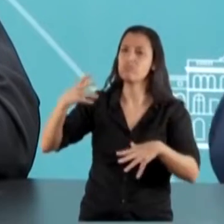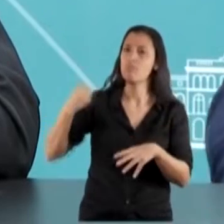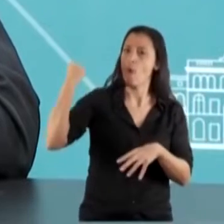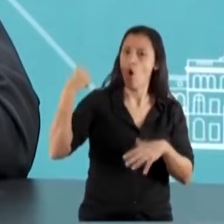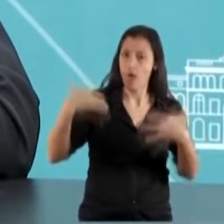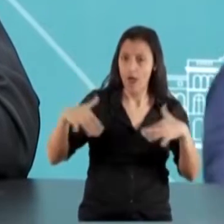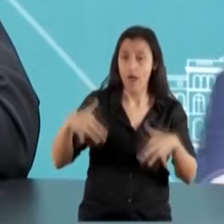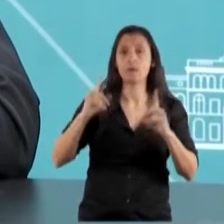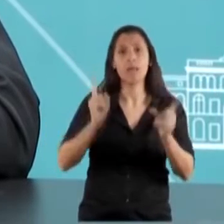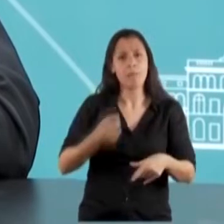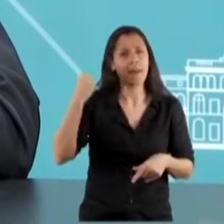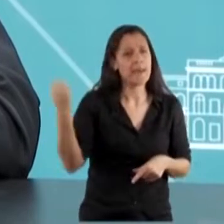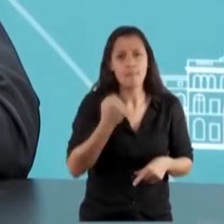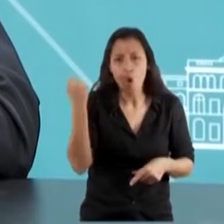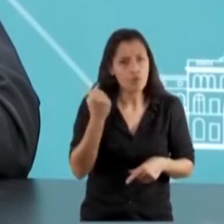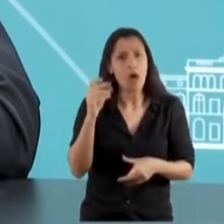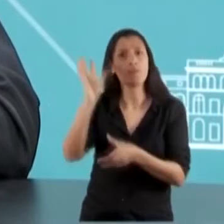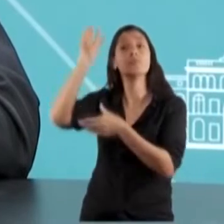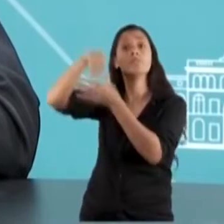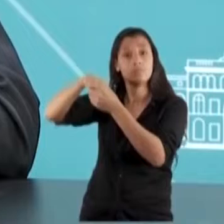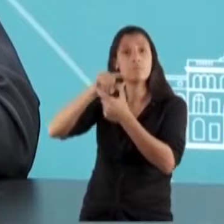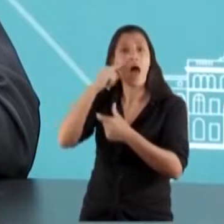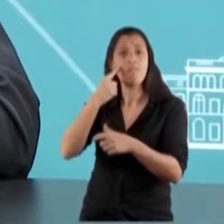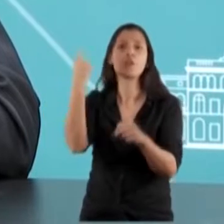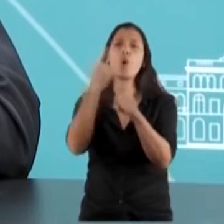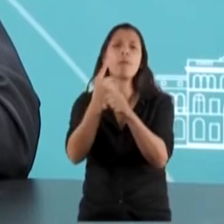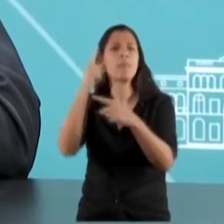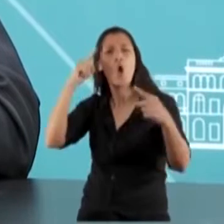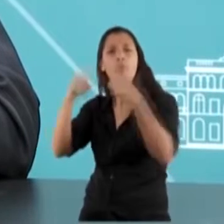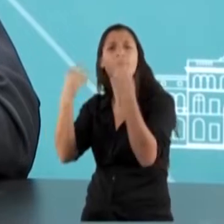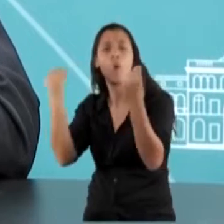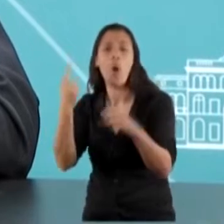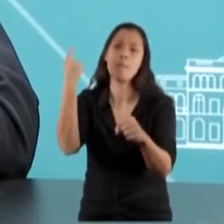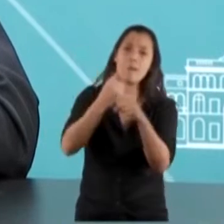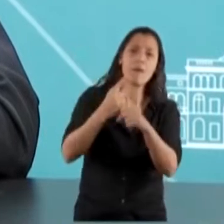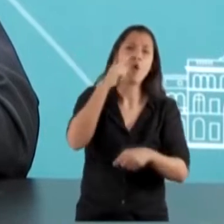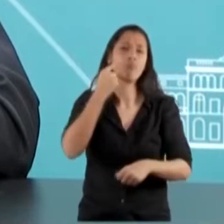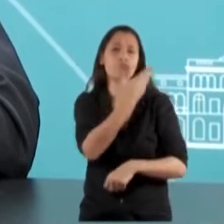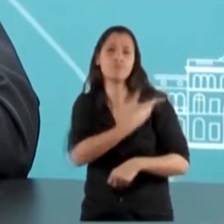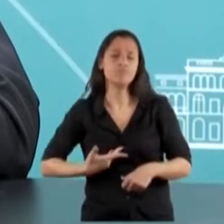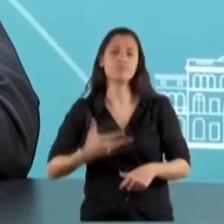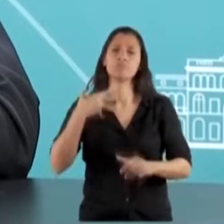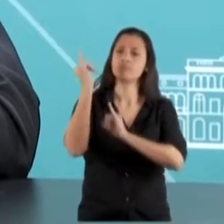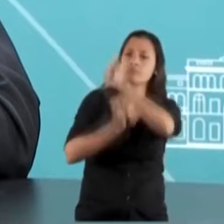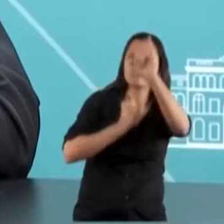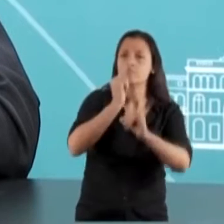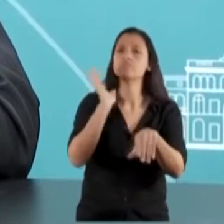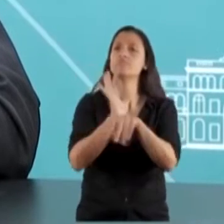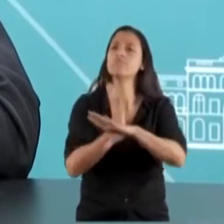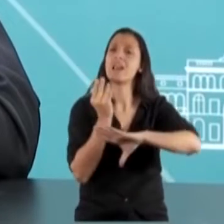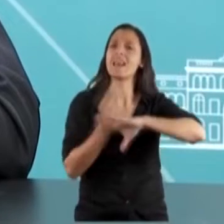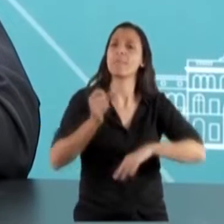Destacar la participación en dos direcciones, primero llevando la voz de la Argentina, llevando la voz naturalmente